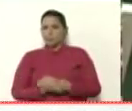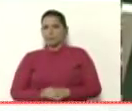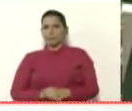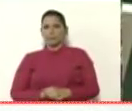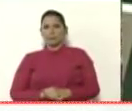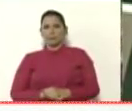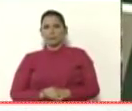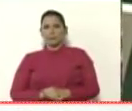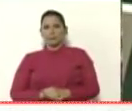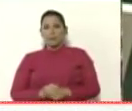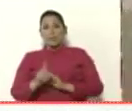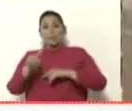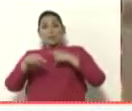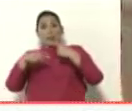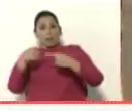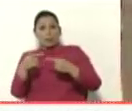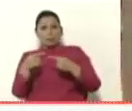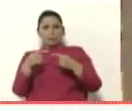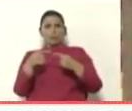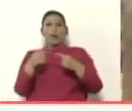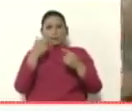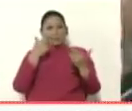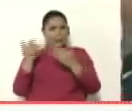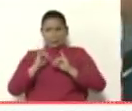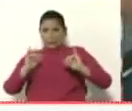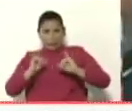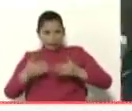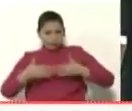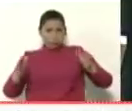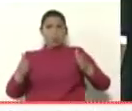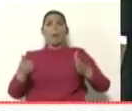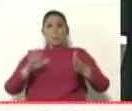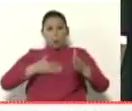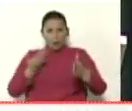En las siguientes cuentas, estas están disponibles para recibir.